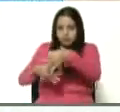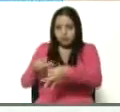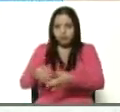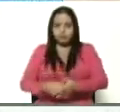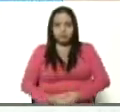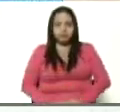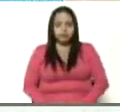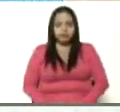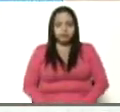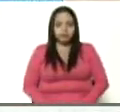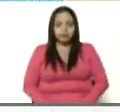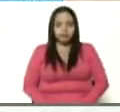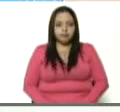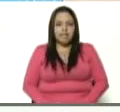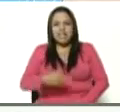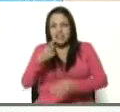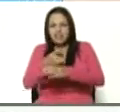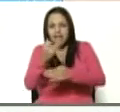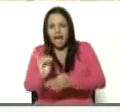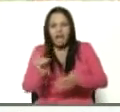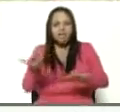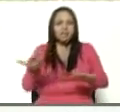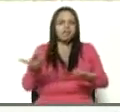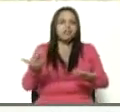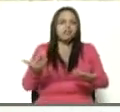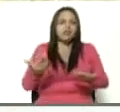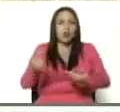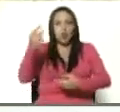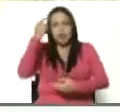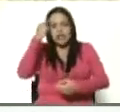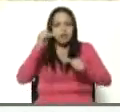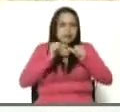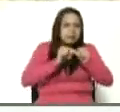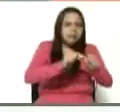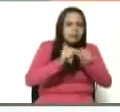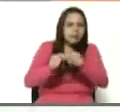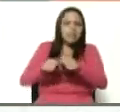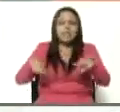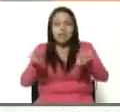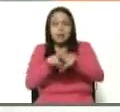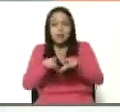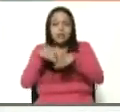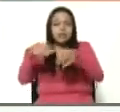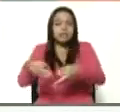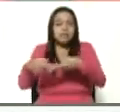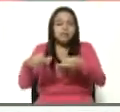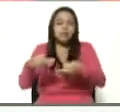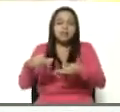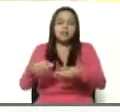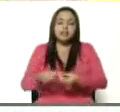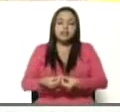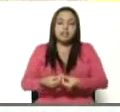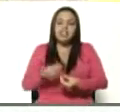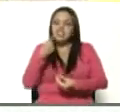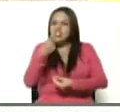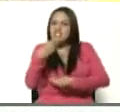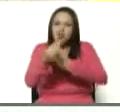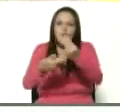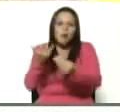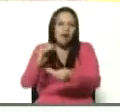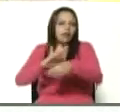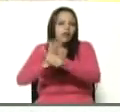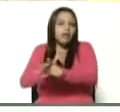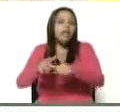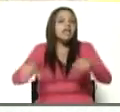Alfred Nazaret. Tiene que haber una agenda permanente. Así como ustedes dan reportes del coronavirus, hay que dar reportes